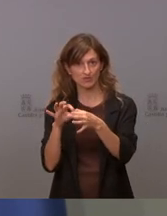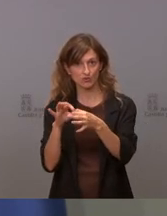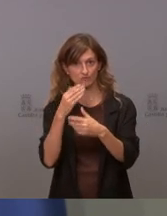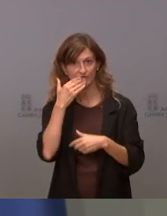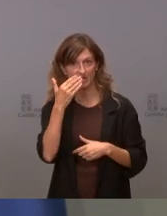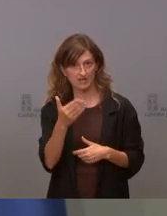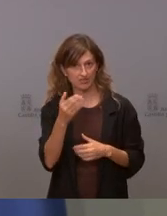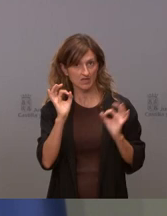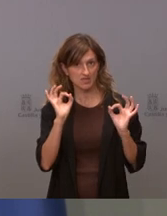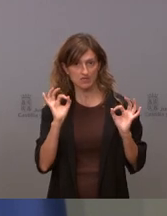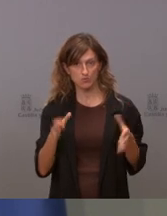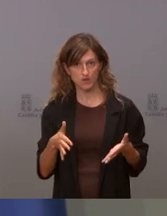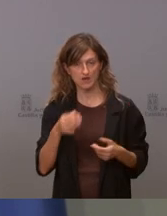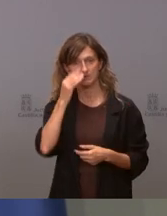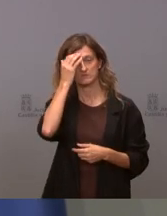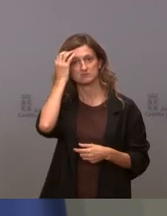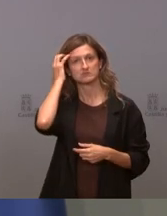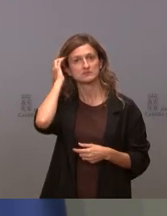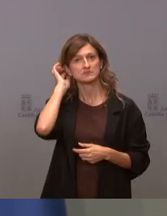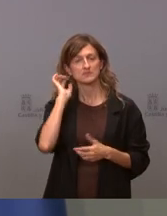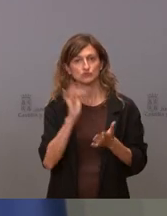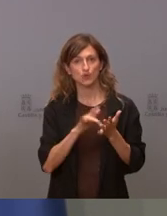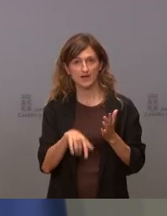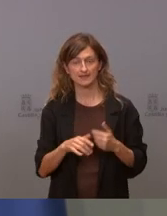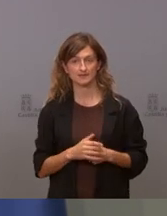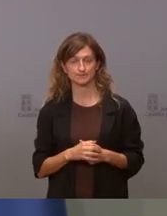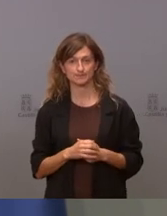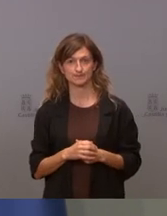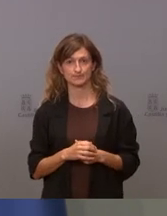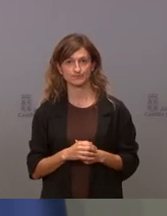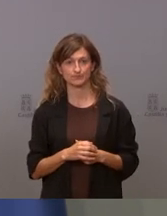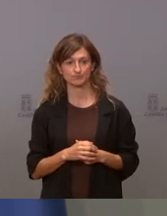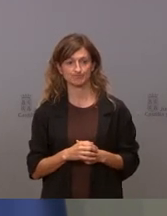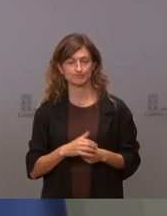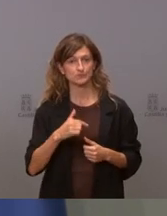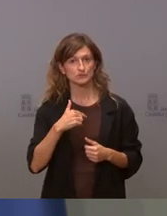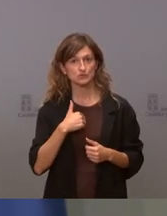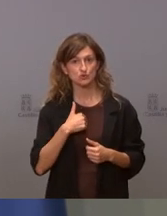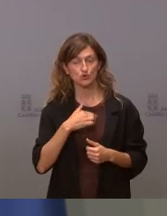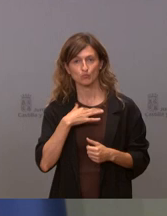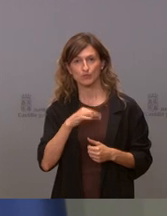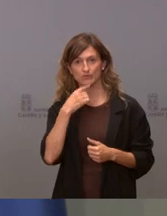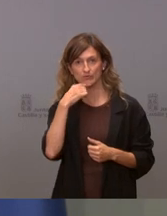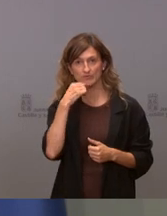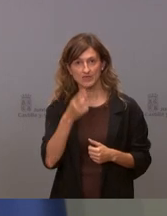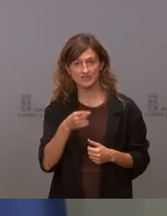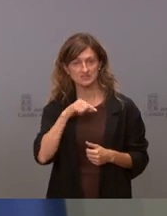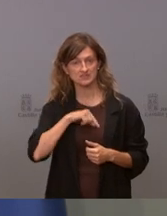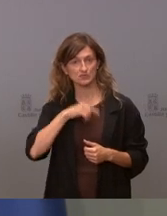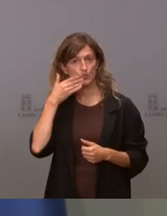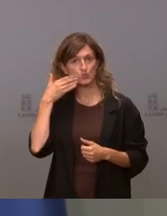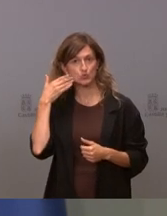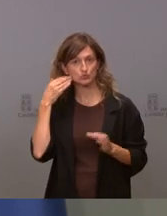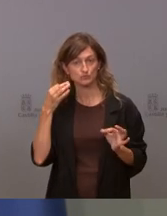franqueza con la que sucede en este y yo de lo que puedo estar orgulloso es que